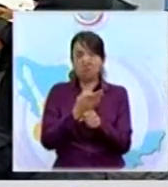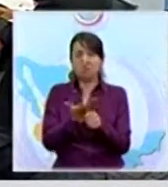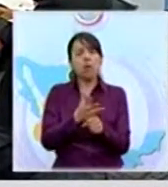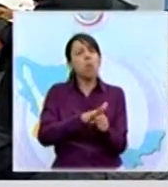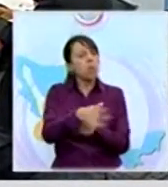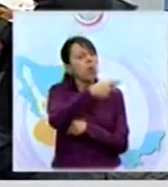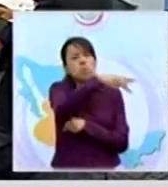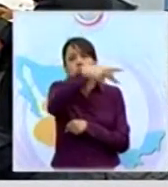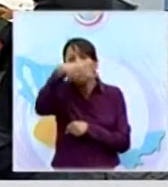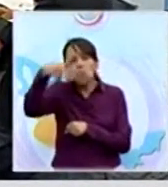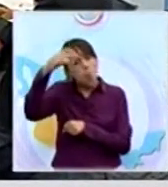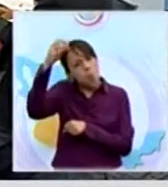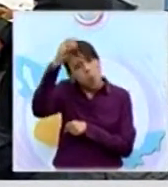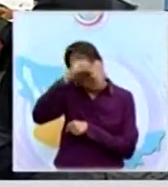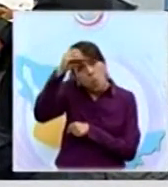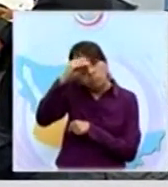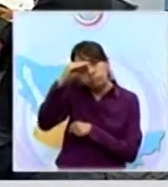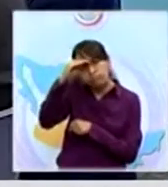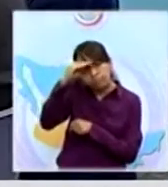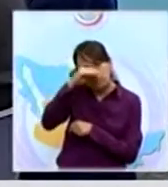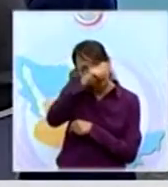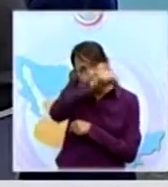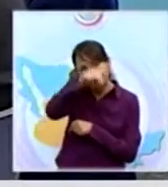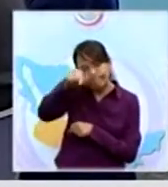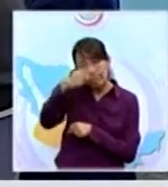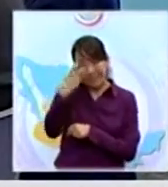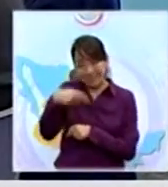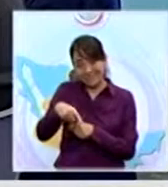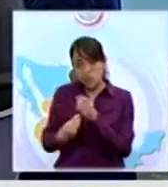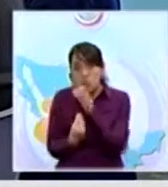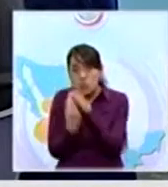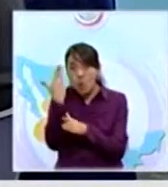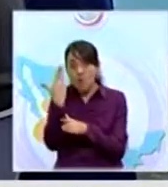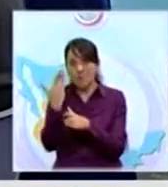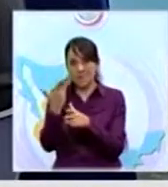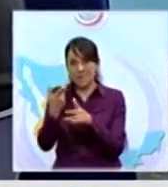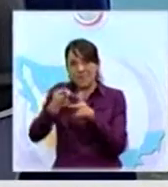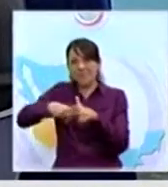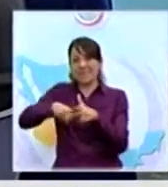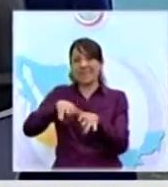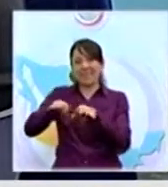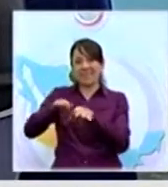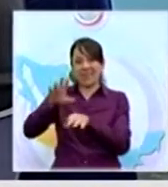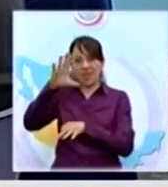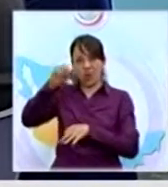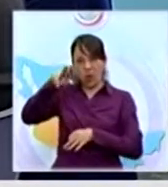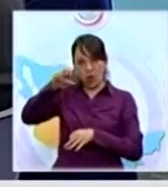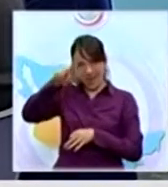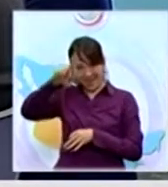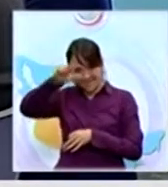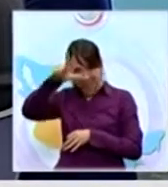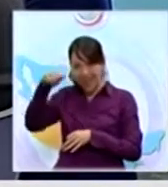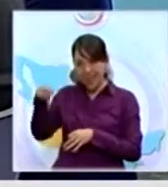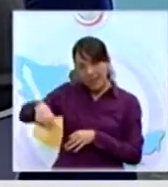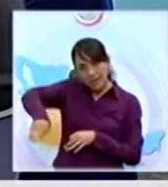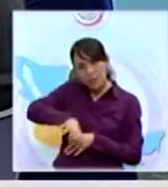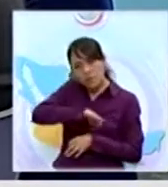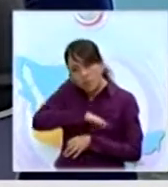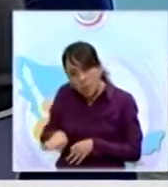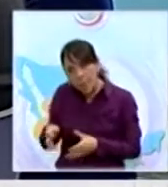opinión para que este nuevo Coneval pudiera ejercer este tema